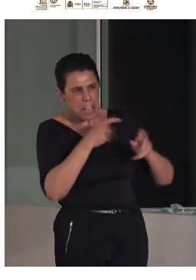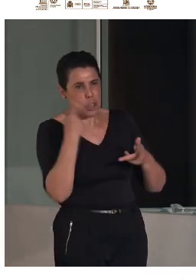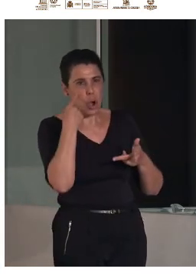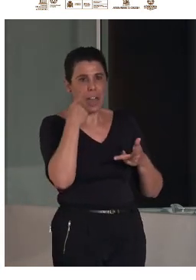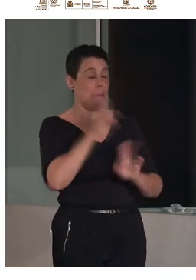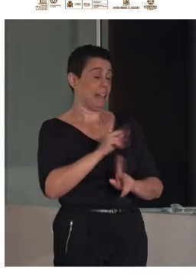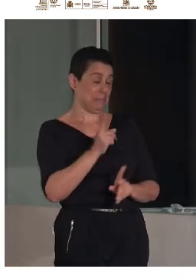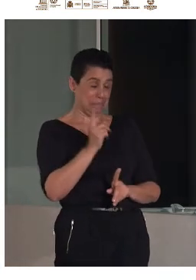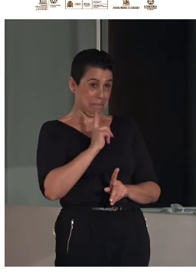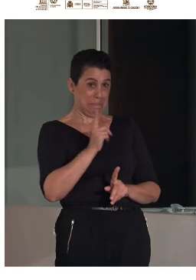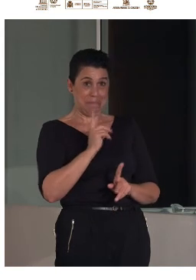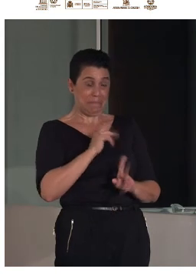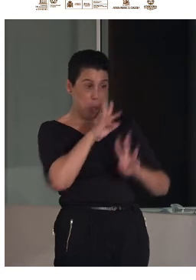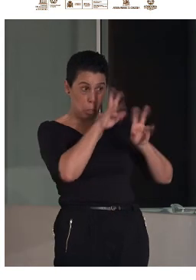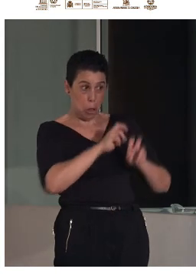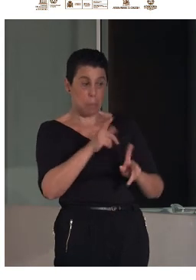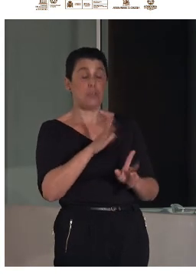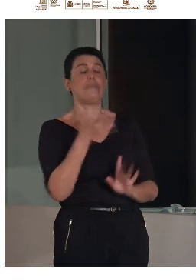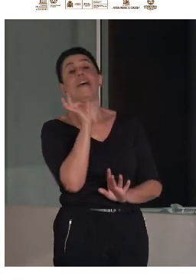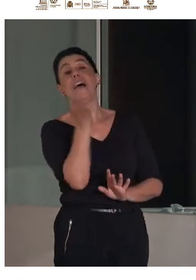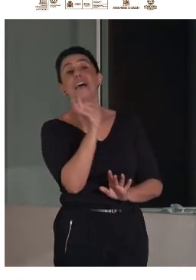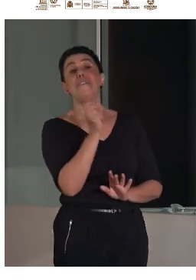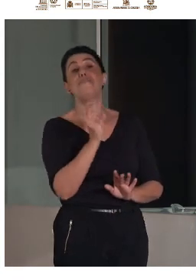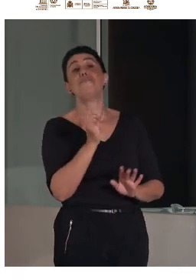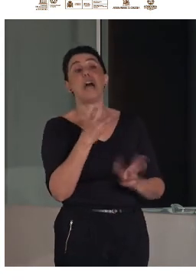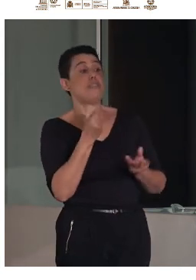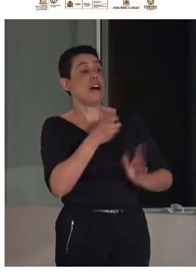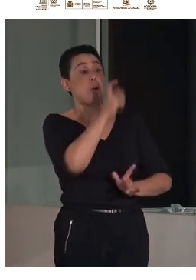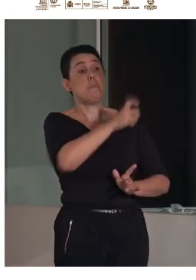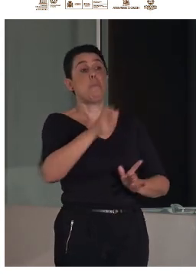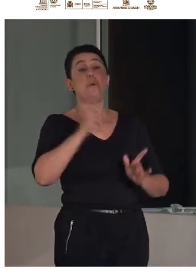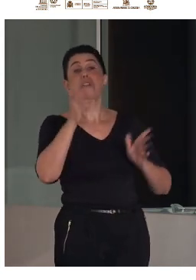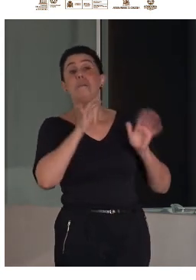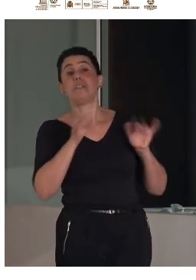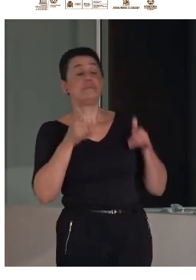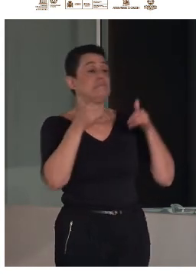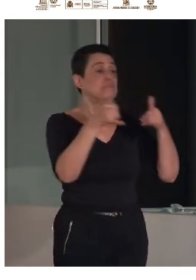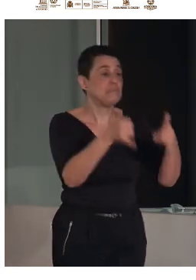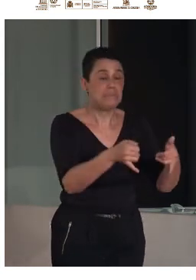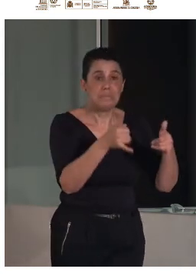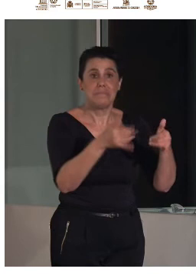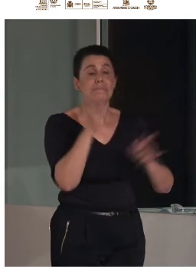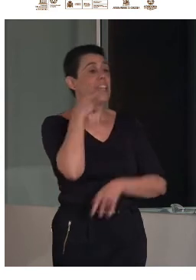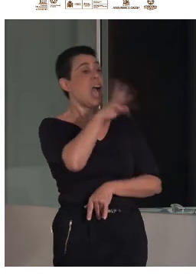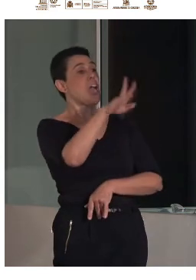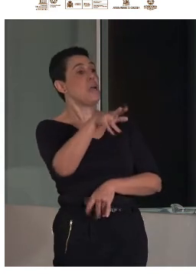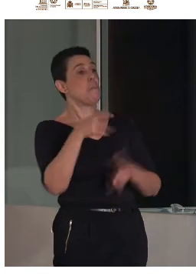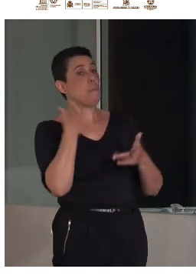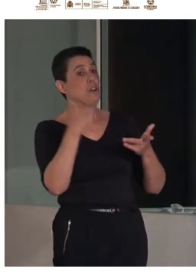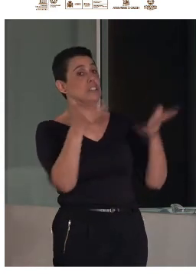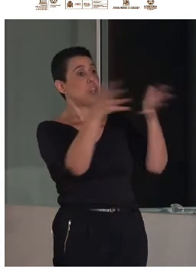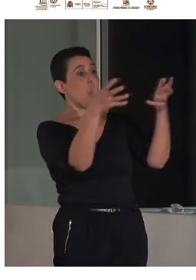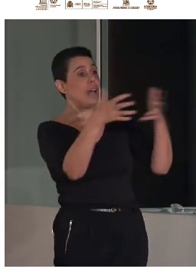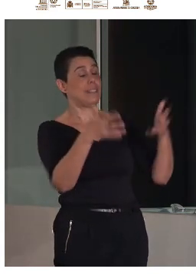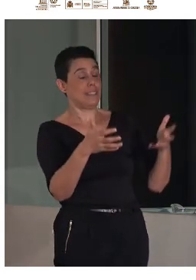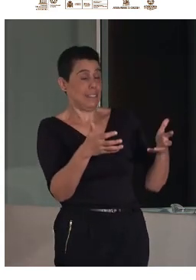cuando muchas personas hacen bueno llegan a una exposición un sitio o les enseñamos los textos pues sí que es cierto